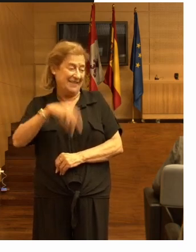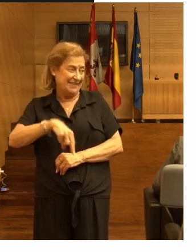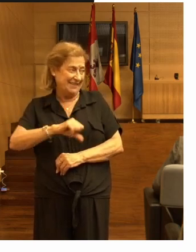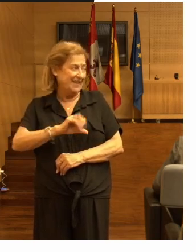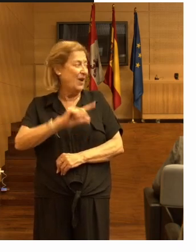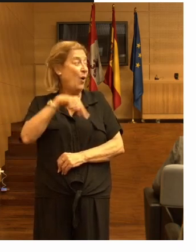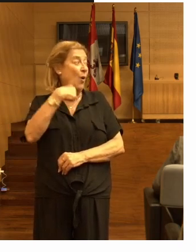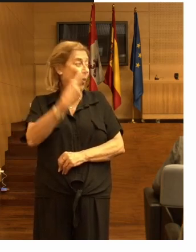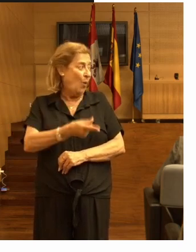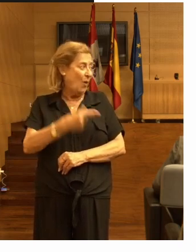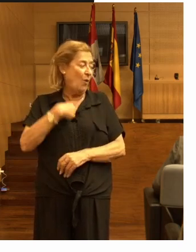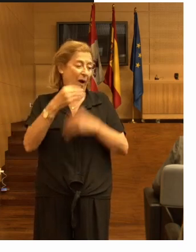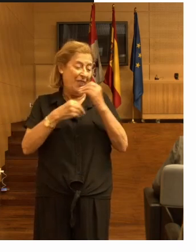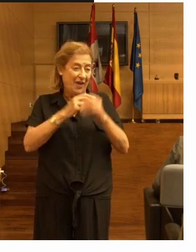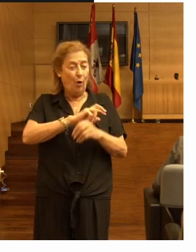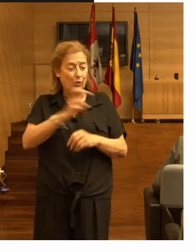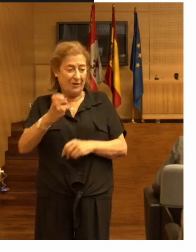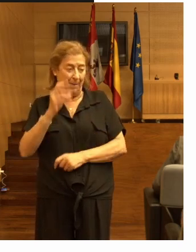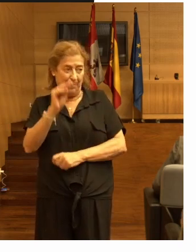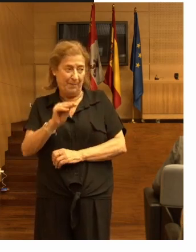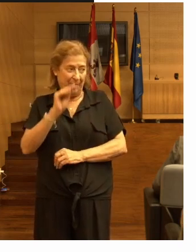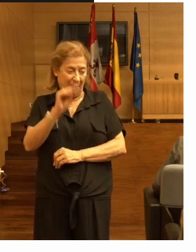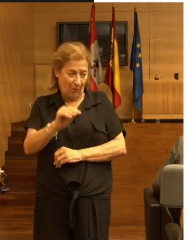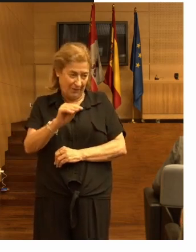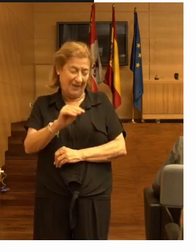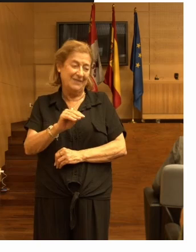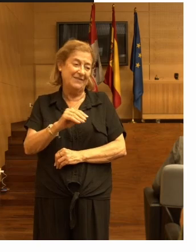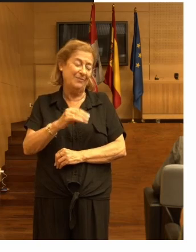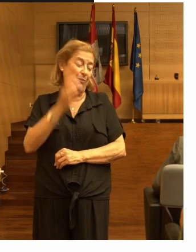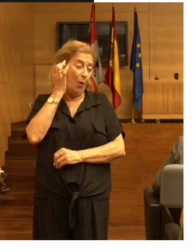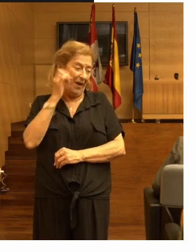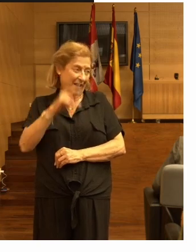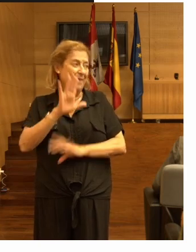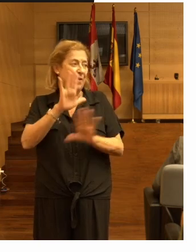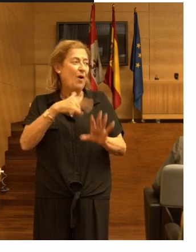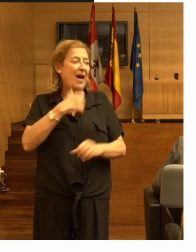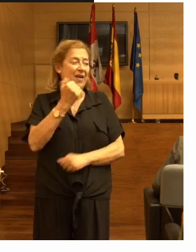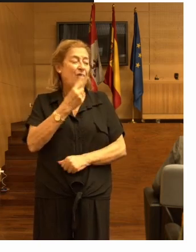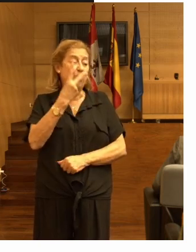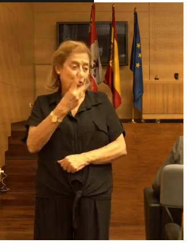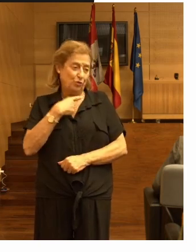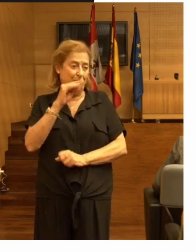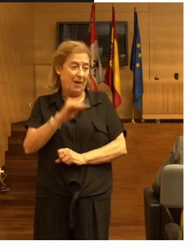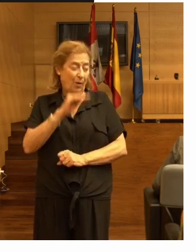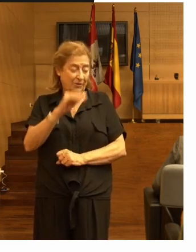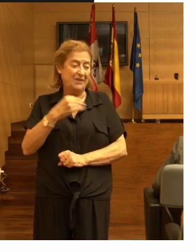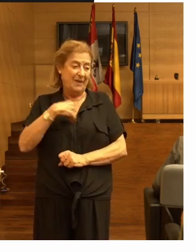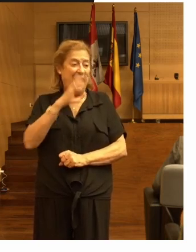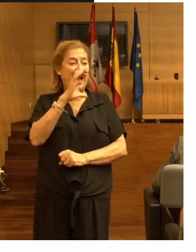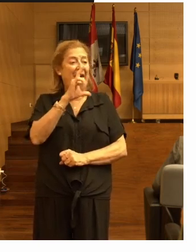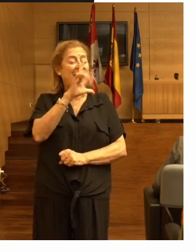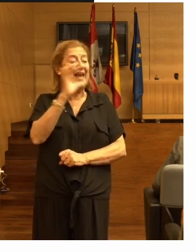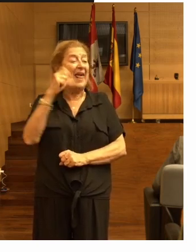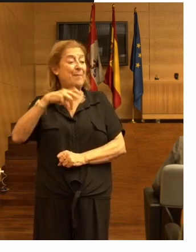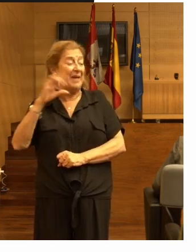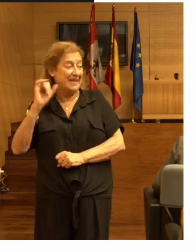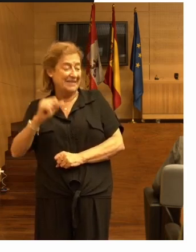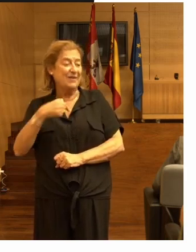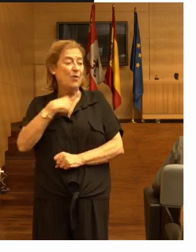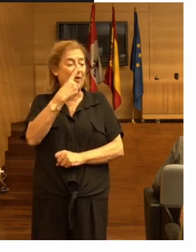después haré otras preguntas a Elizabeth pero tengo dos preguntas para Clemens una de tipo